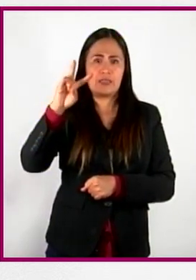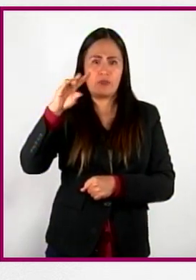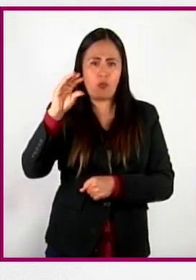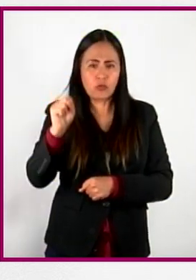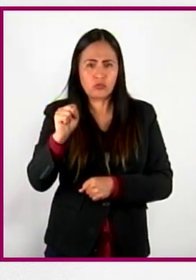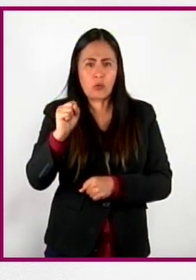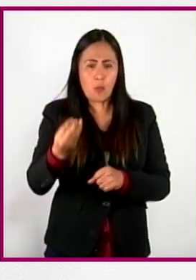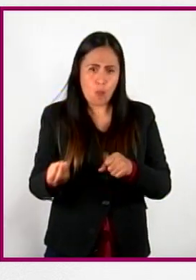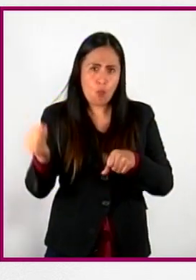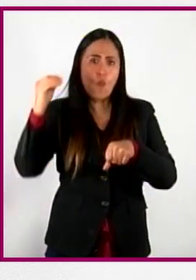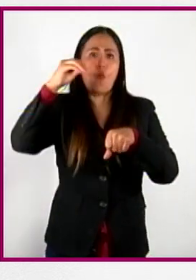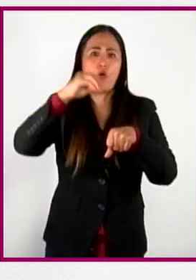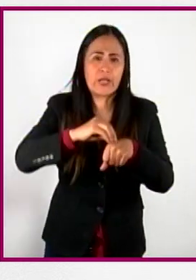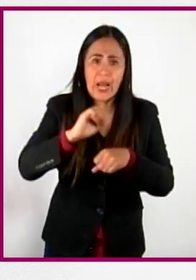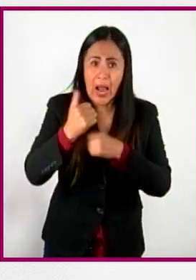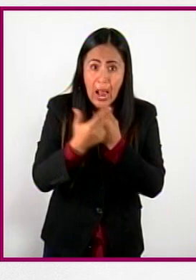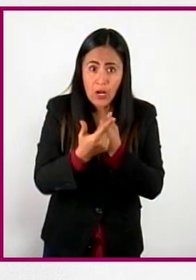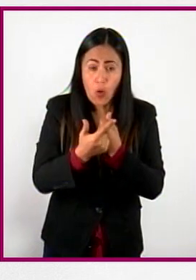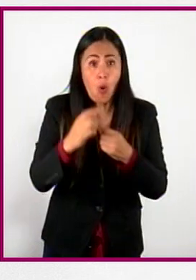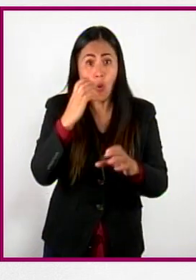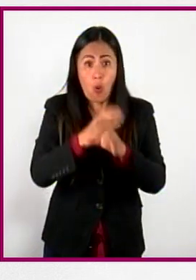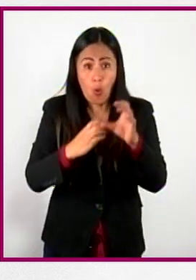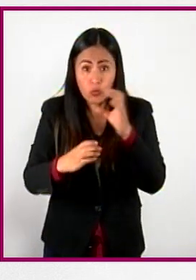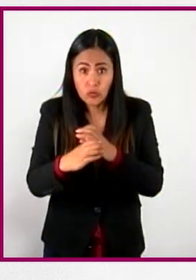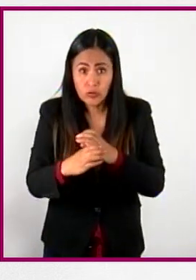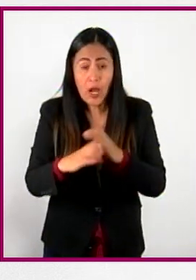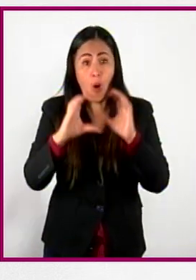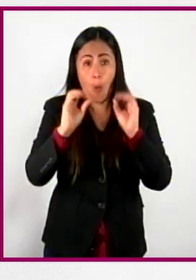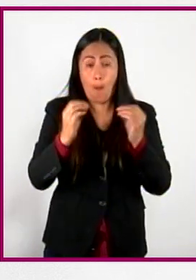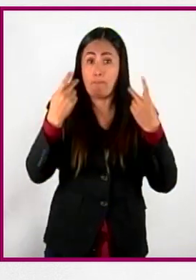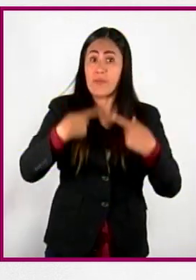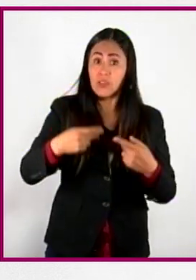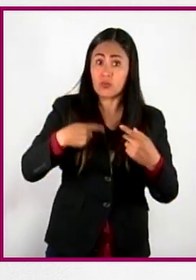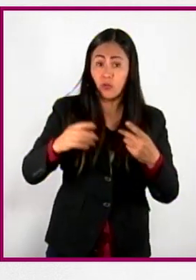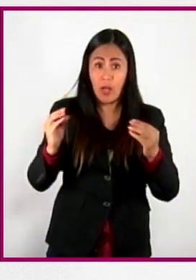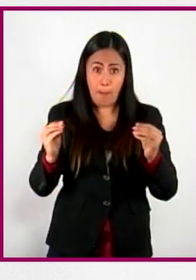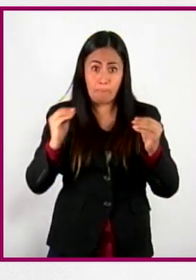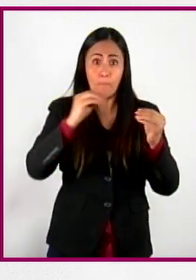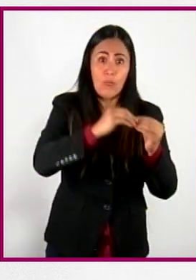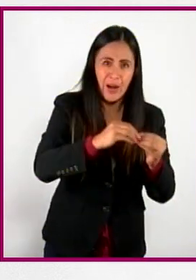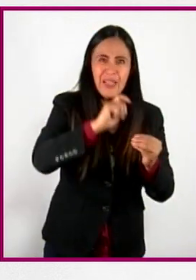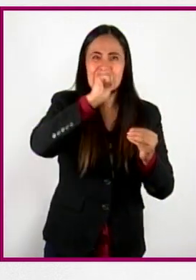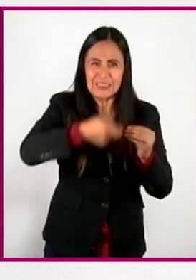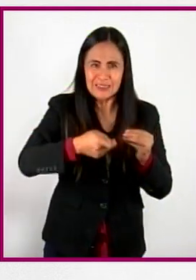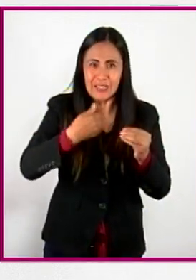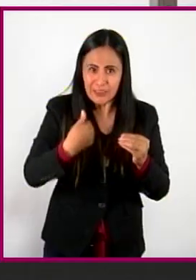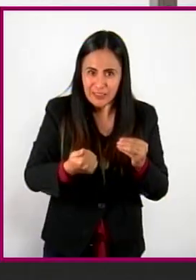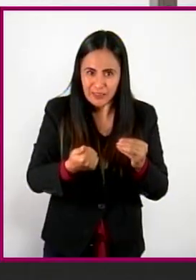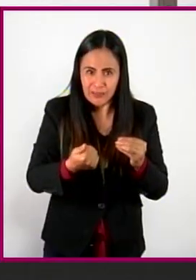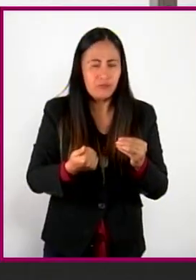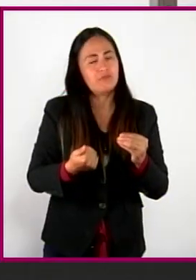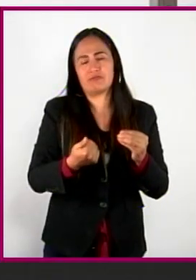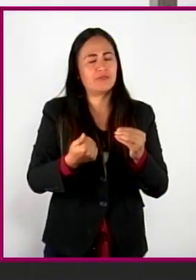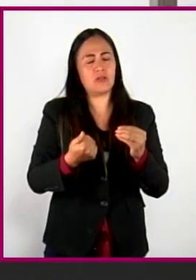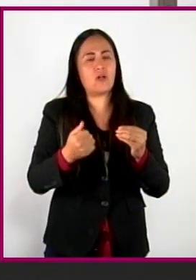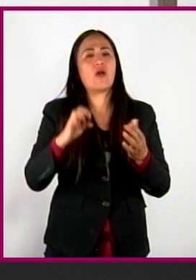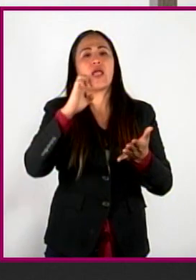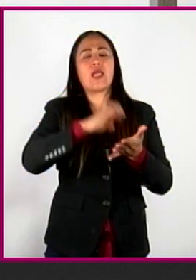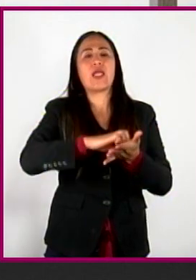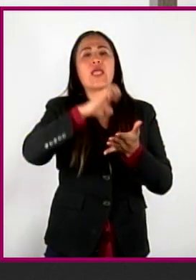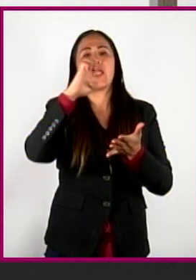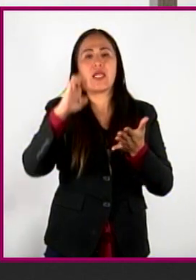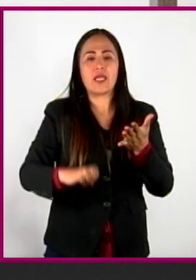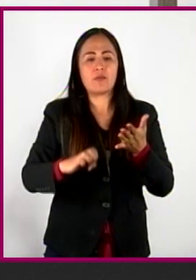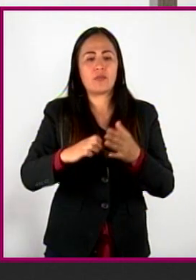un complemento directo, es decir, que no necesitan de nada más para dar un significado, un sentido. Algunos ejemplos de